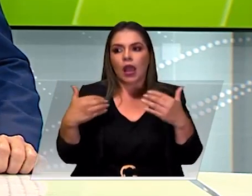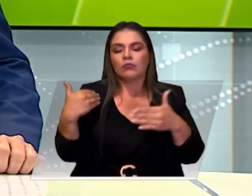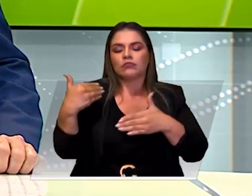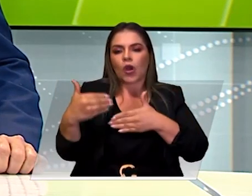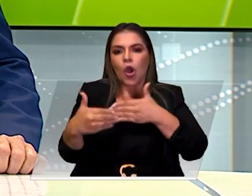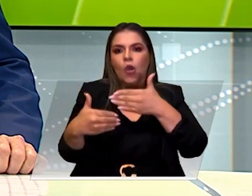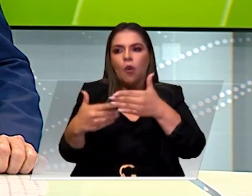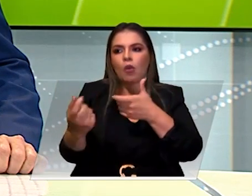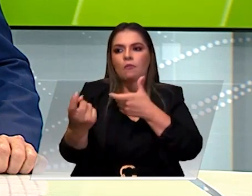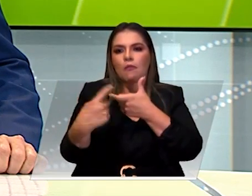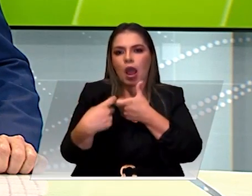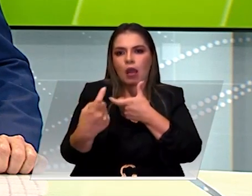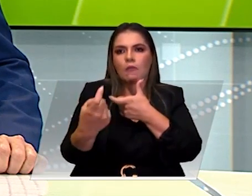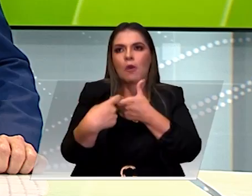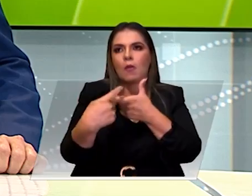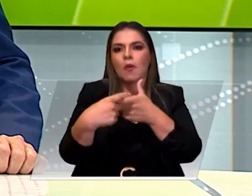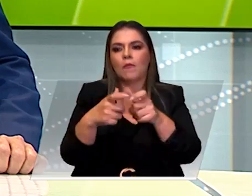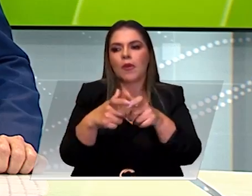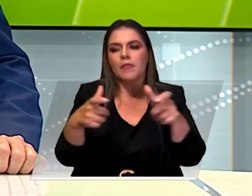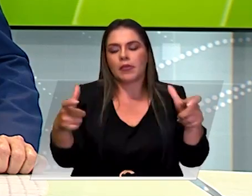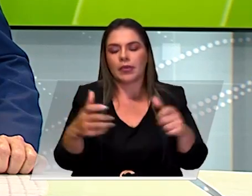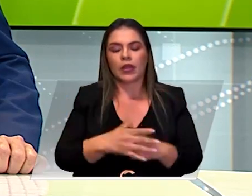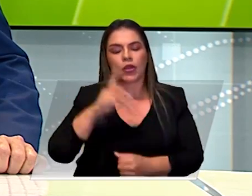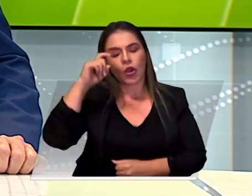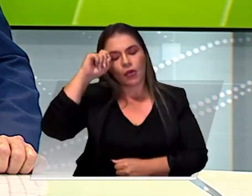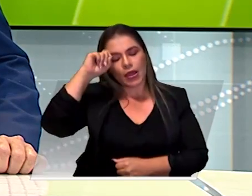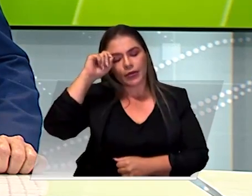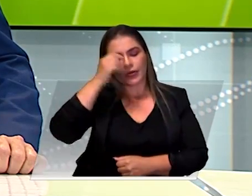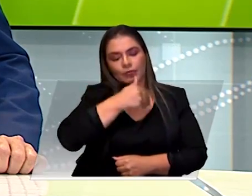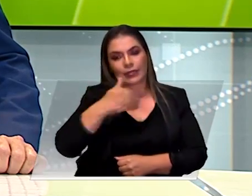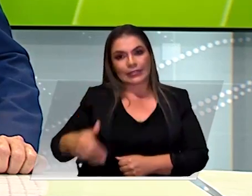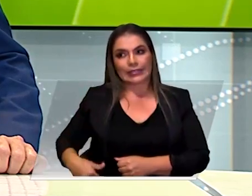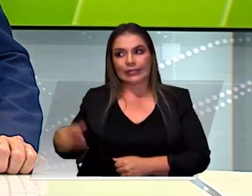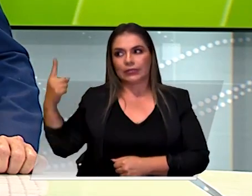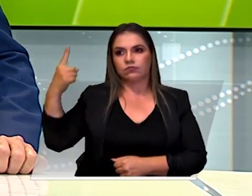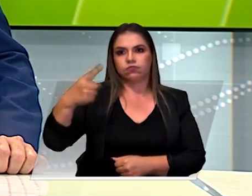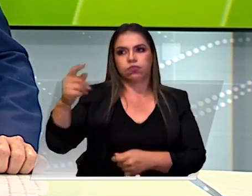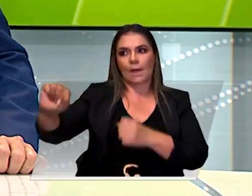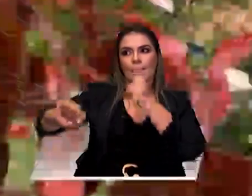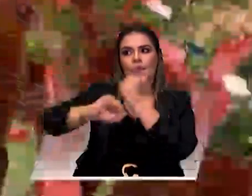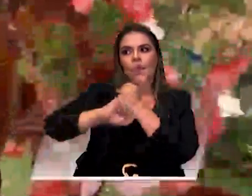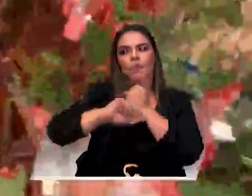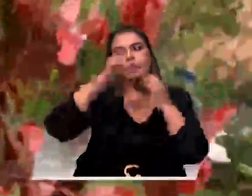hay esperanza con los nuevos alivios que se aprobaron desde el gobierno nacional para el sector.